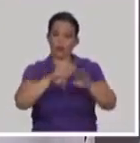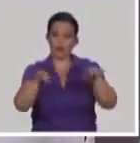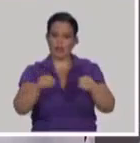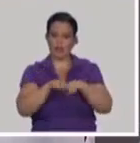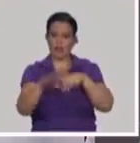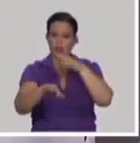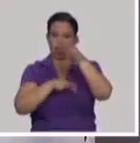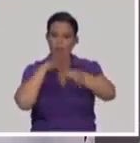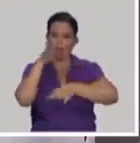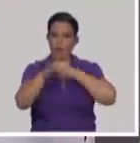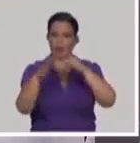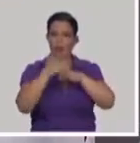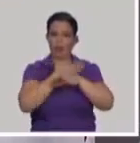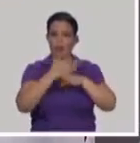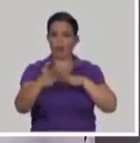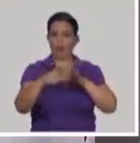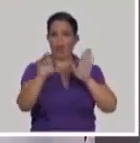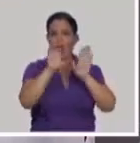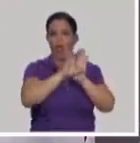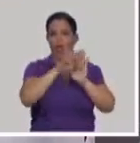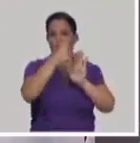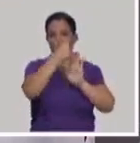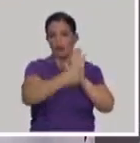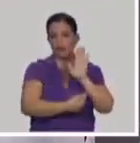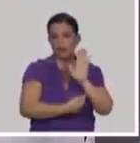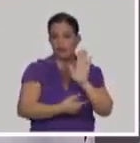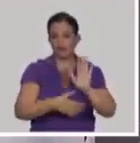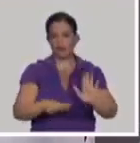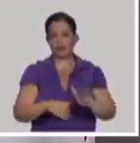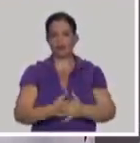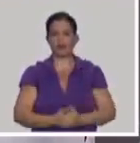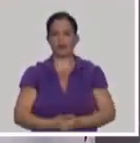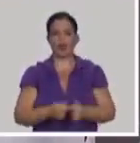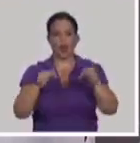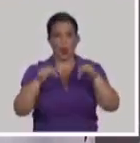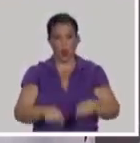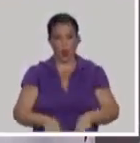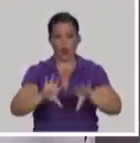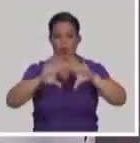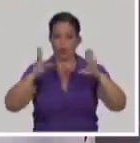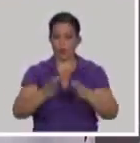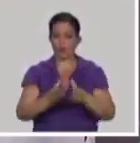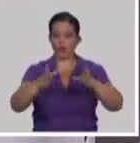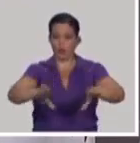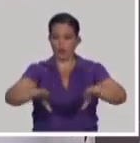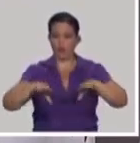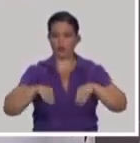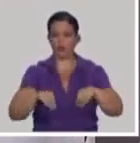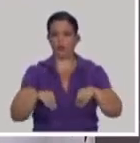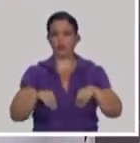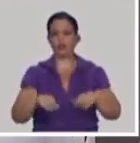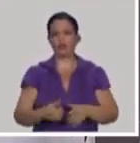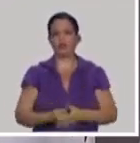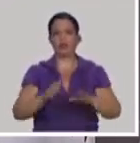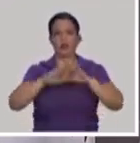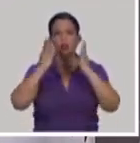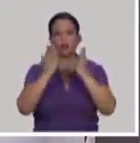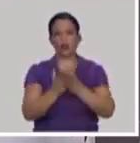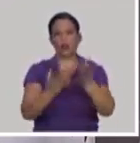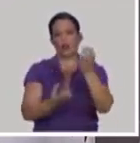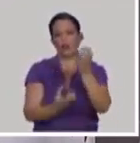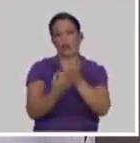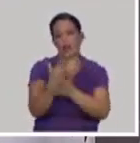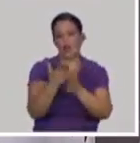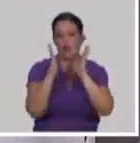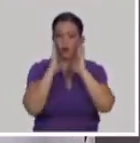conceptos que realmente son importantes y que la población, y que el mundo hoy reconoce todo lo que se ha creado en función de, o en